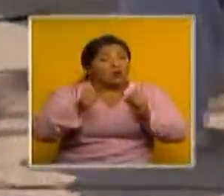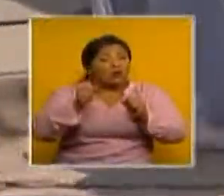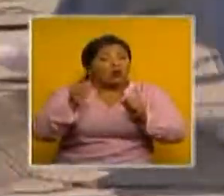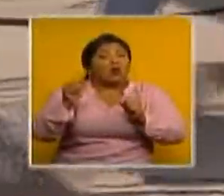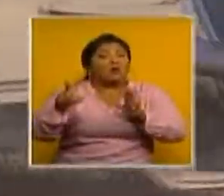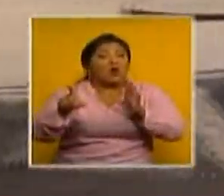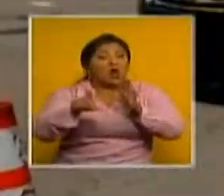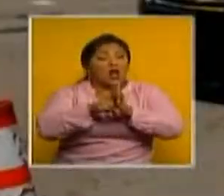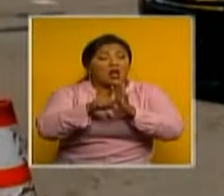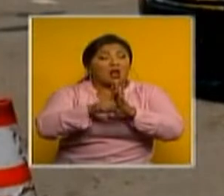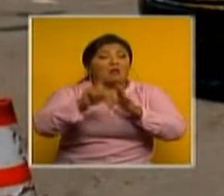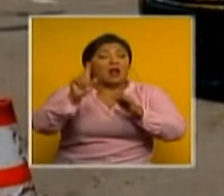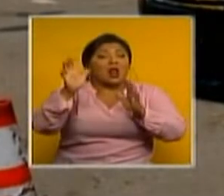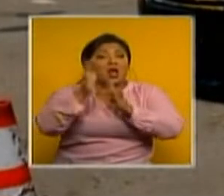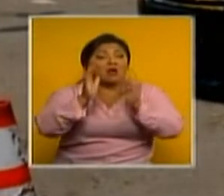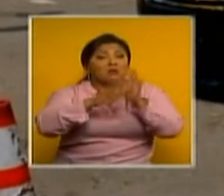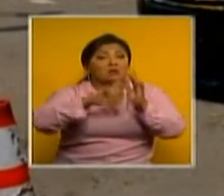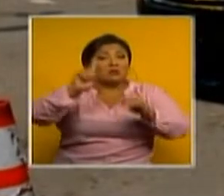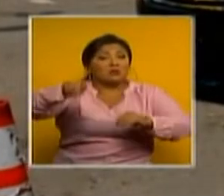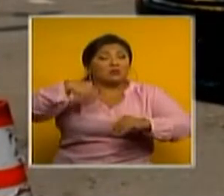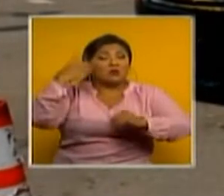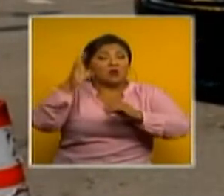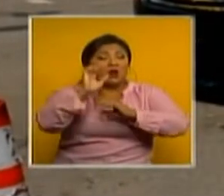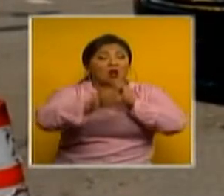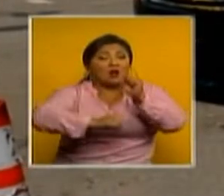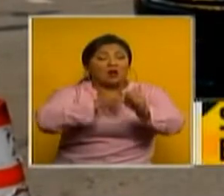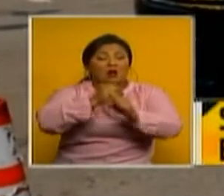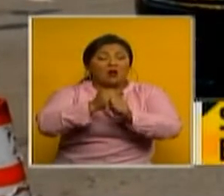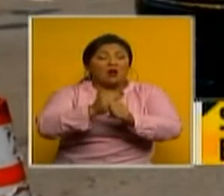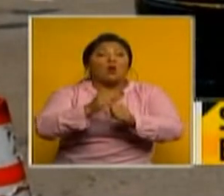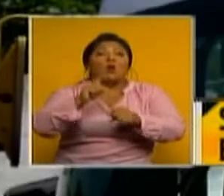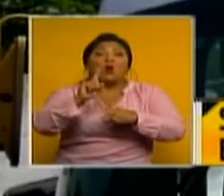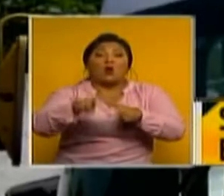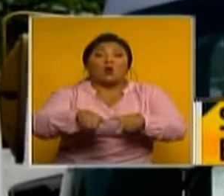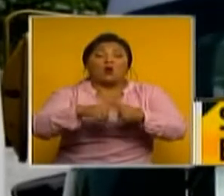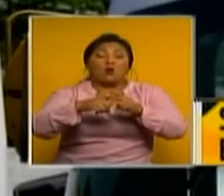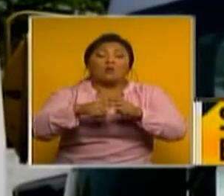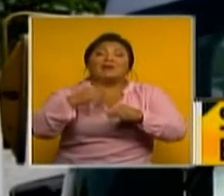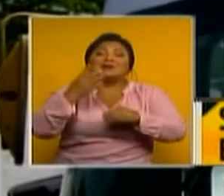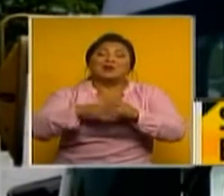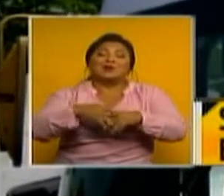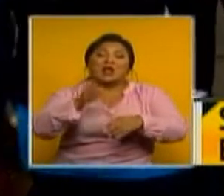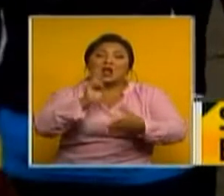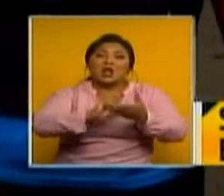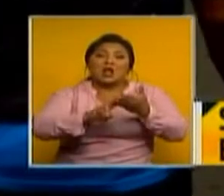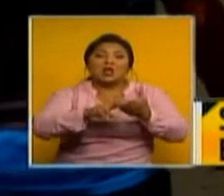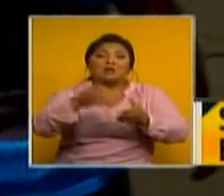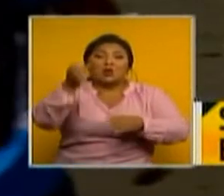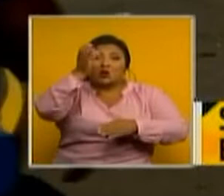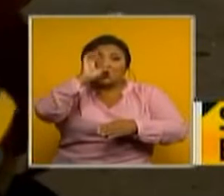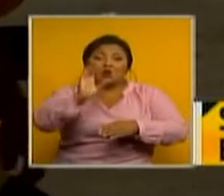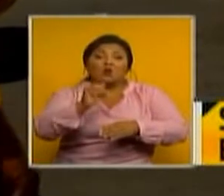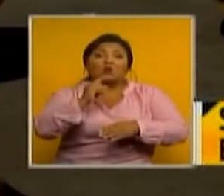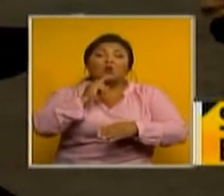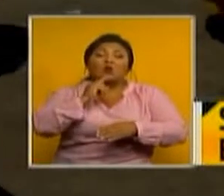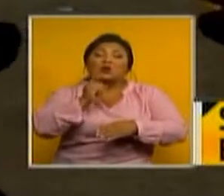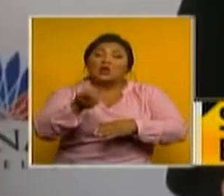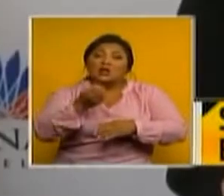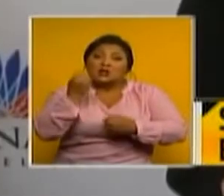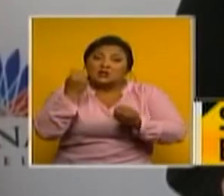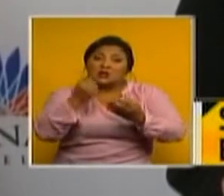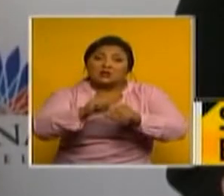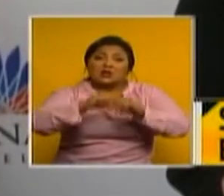abril del siguiente año justo antes del inicio de clases en el régimen Costa según la asambleísta Laurdez Cuesta